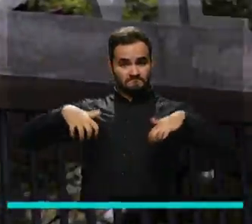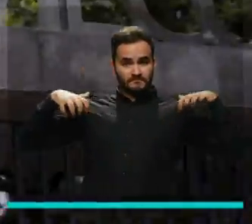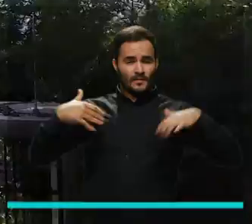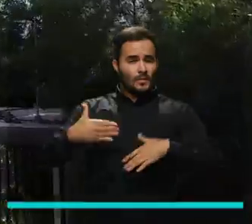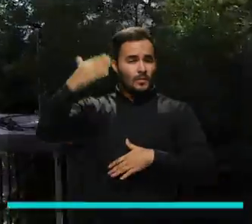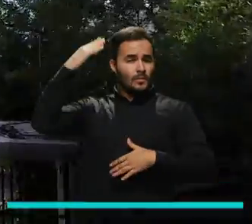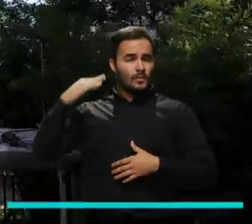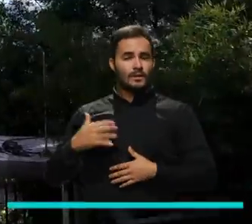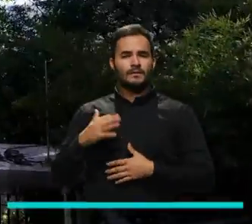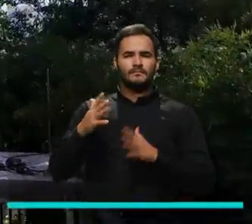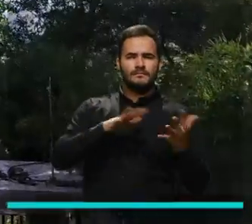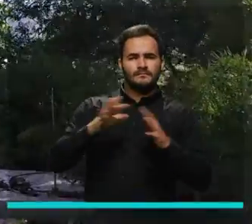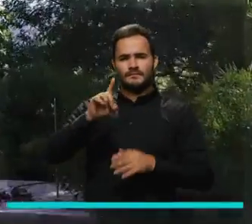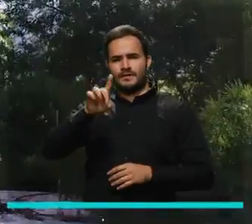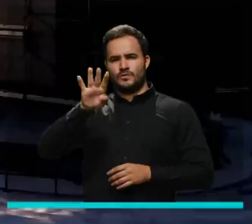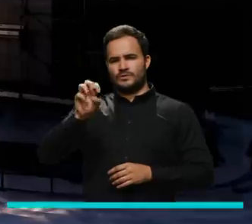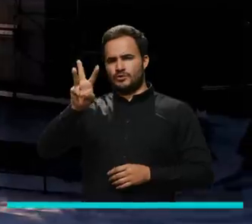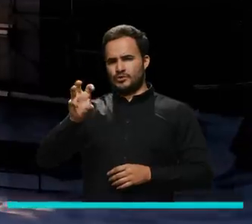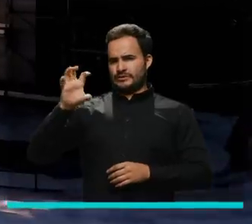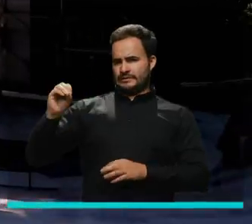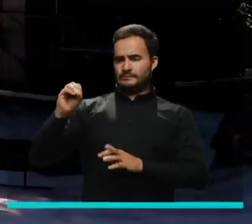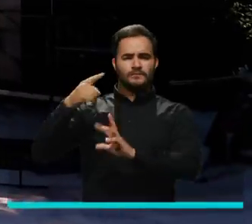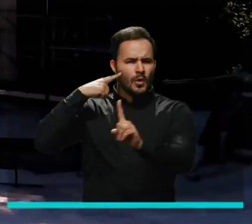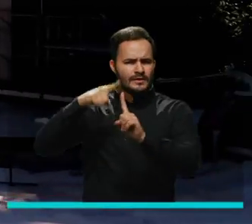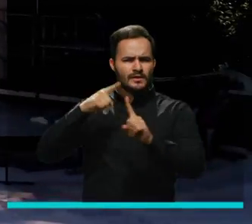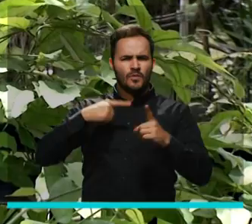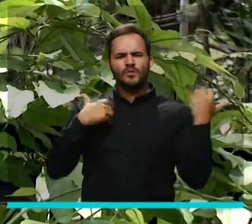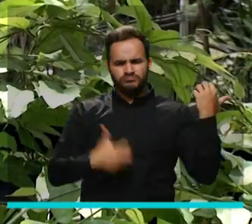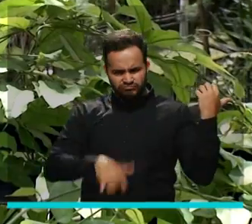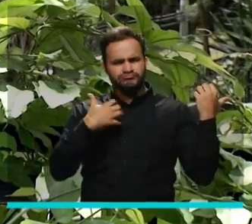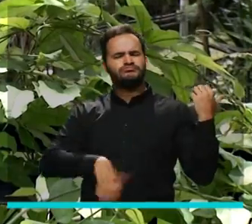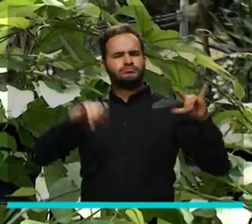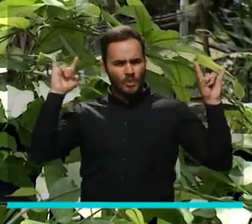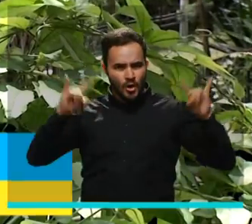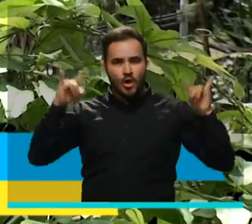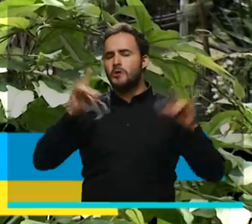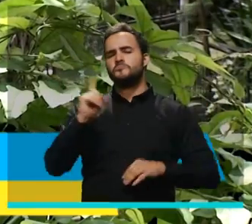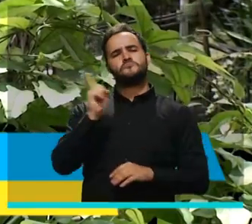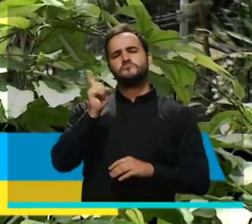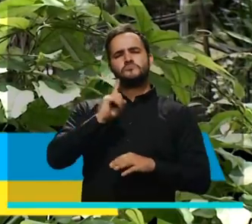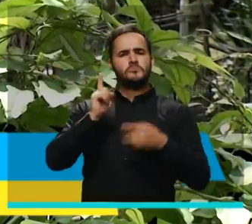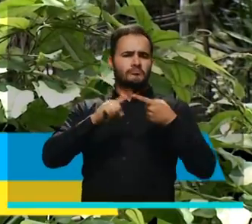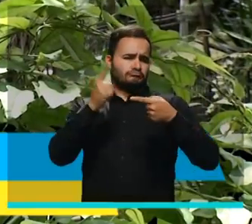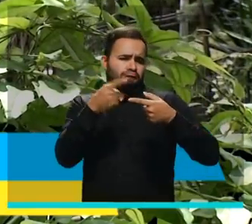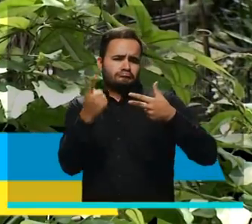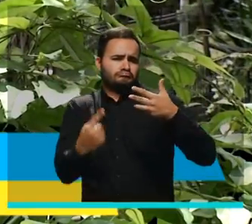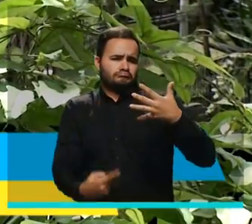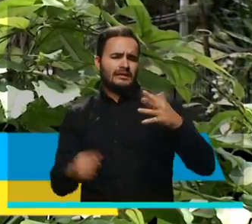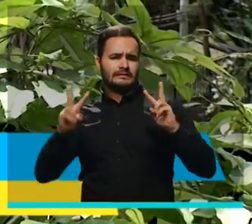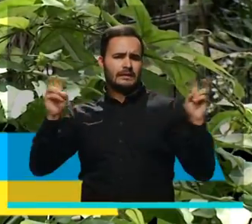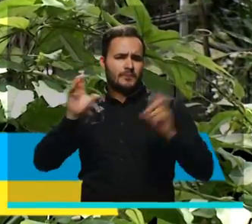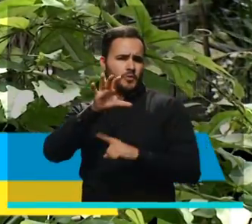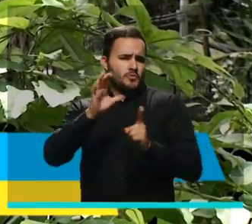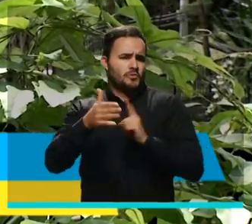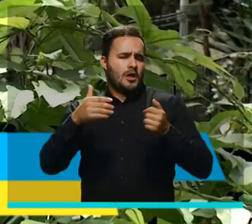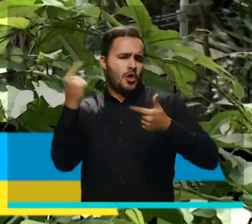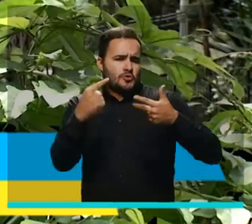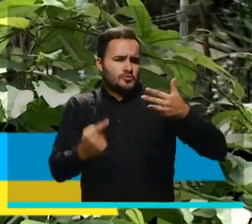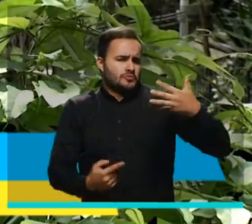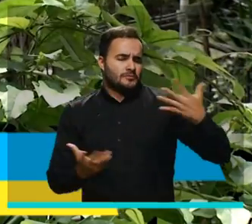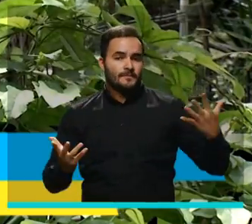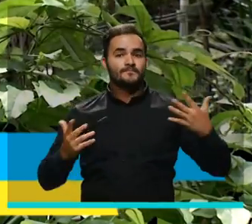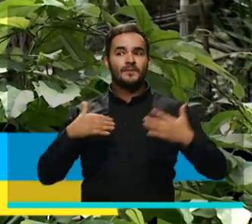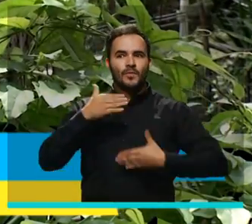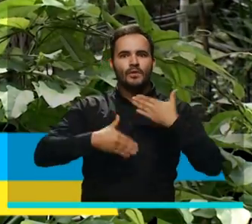Este teatro se creó en los años 80 no para hacer conciertos de rock solamente, sino para llevar un poco de diversidad cultural a la ciudad.